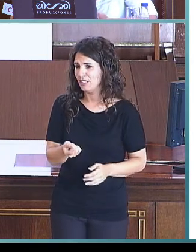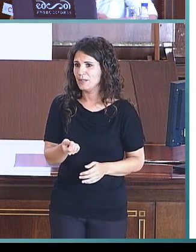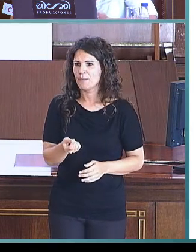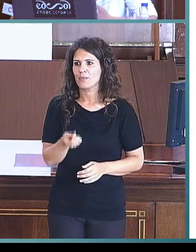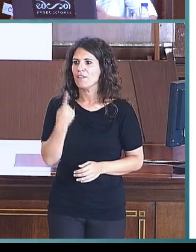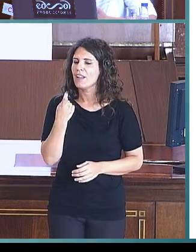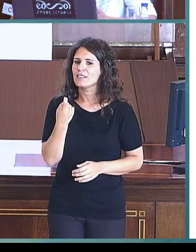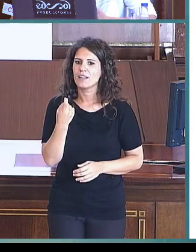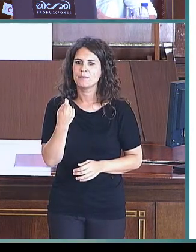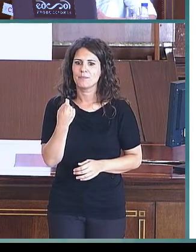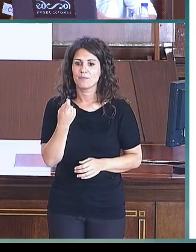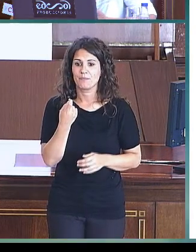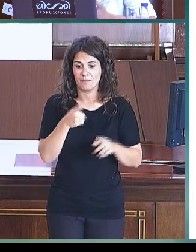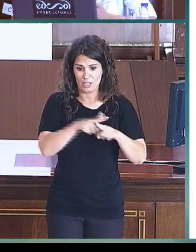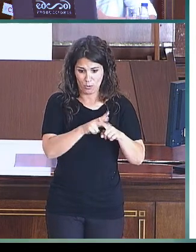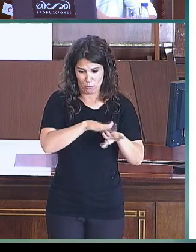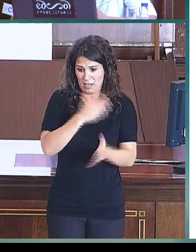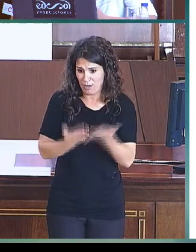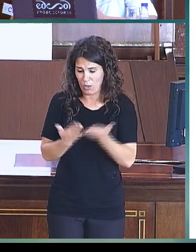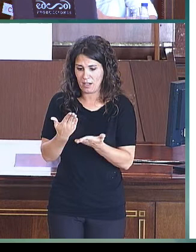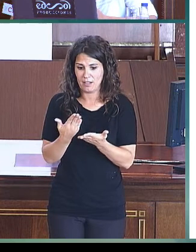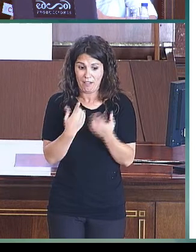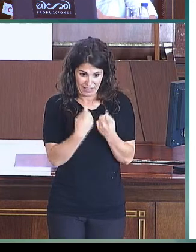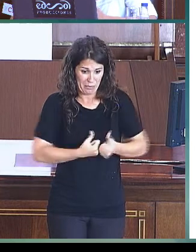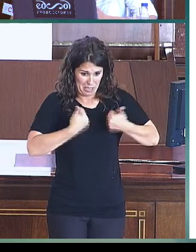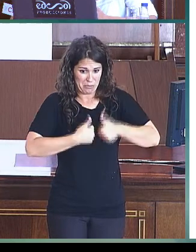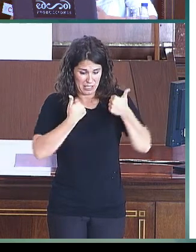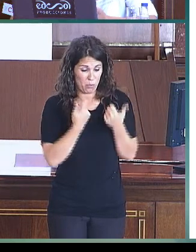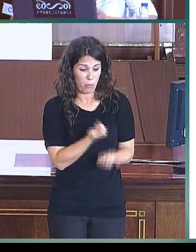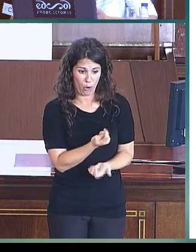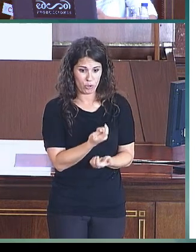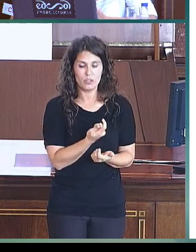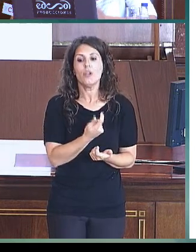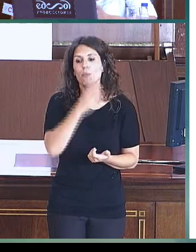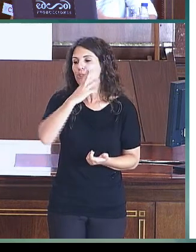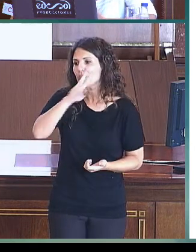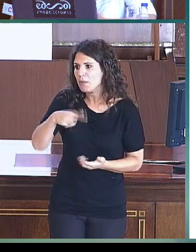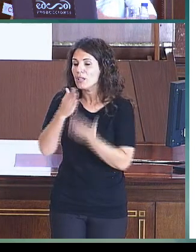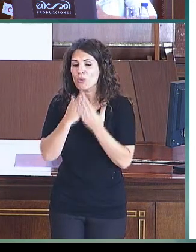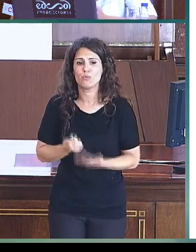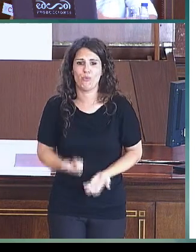instrumentos hace que contemos también con pocos estudios acerca de cómo